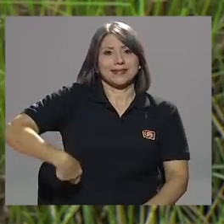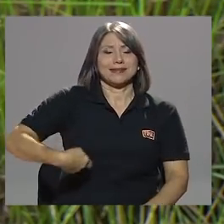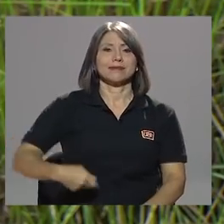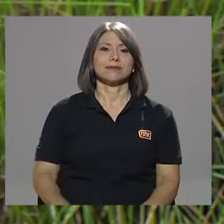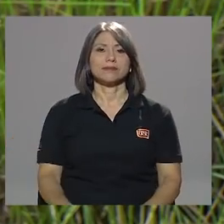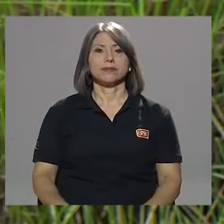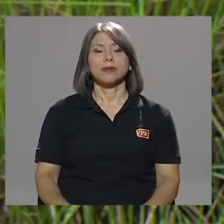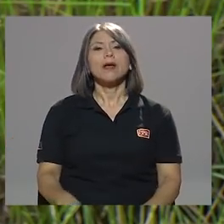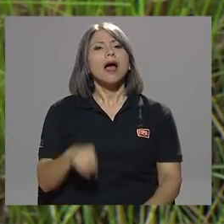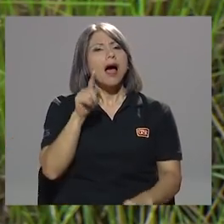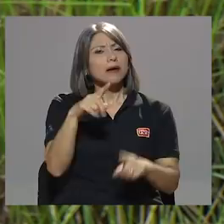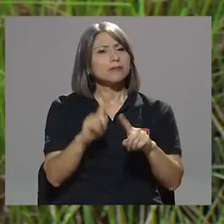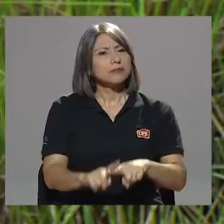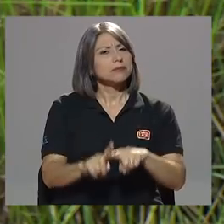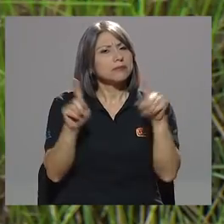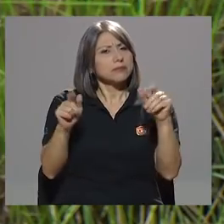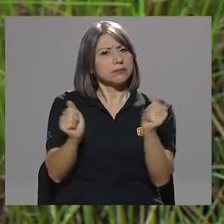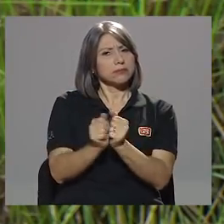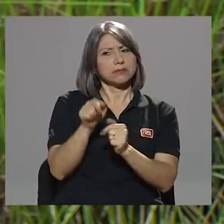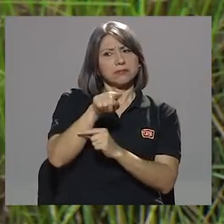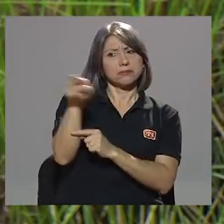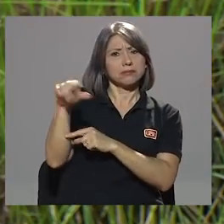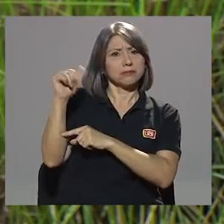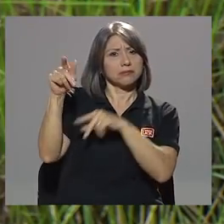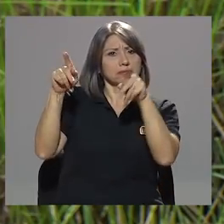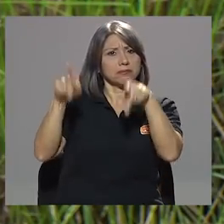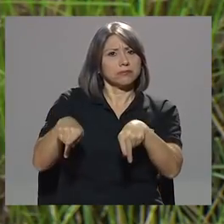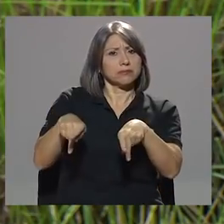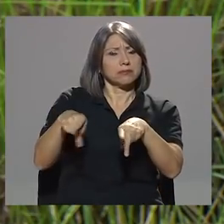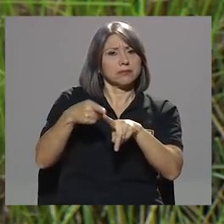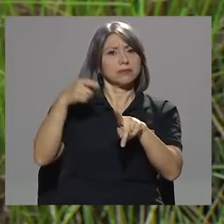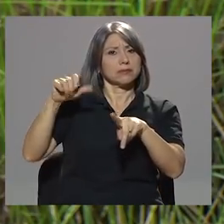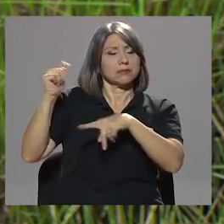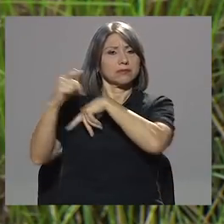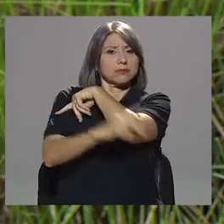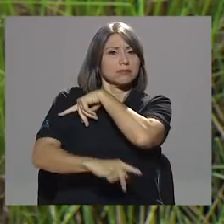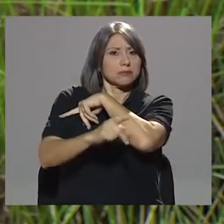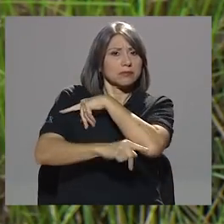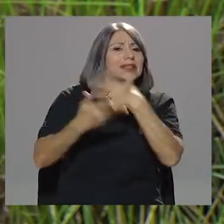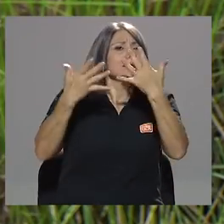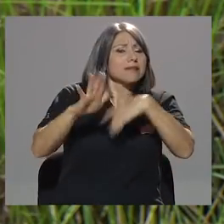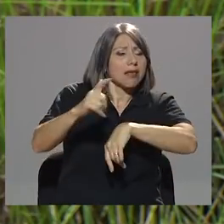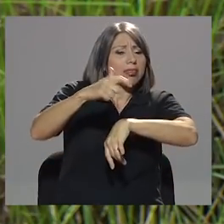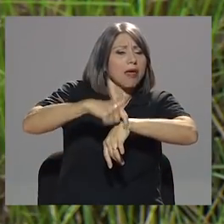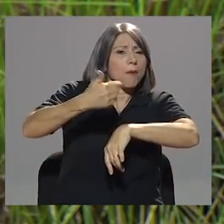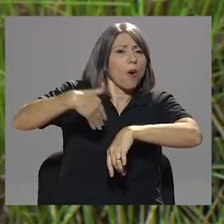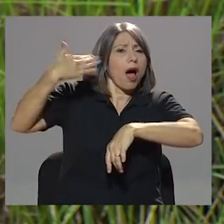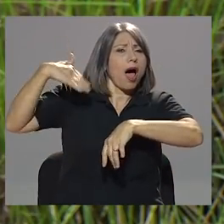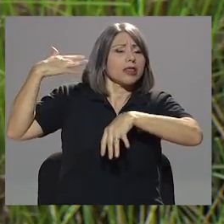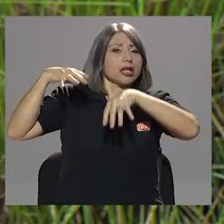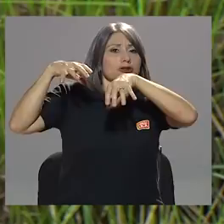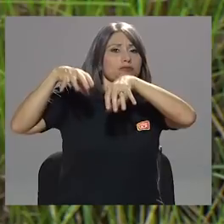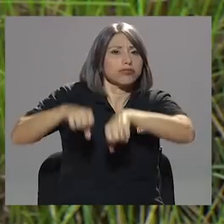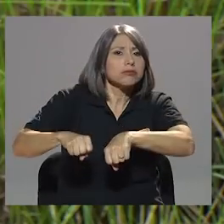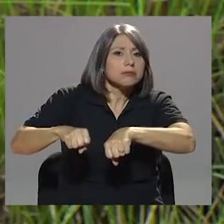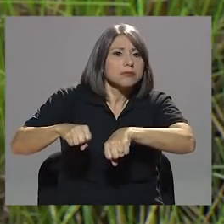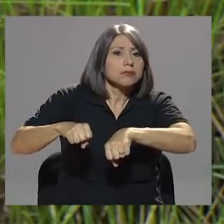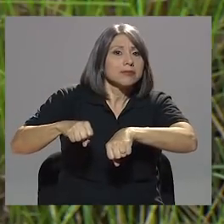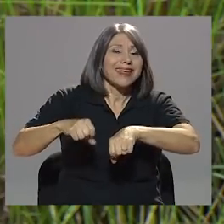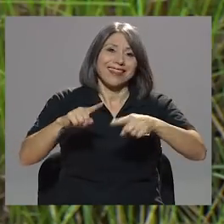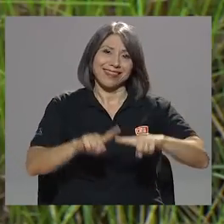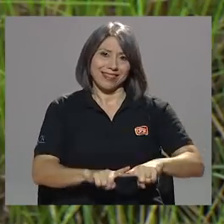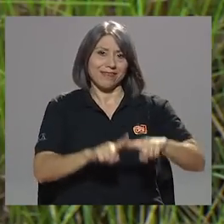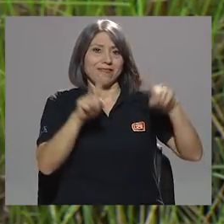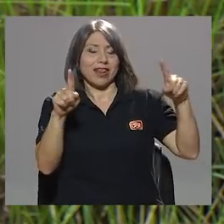una gran diferencia en esas personas que vienen del extranjero con una cita organizada de mucho tiempo antes a una persona que tal vez, como me